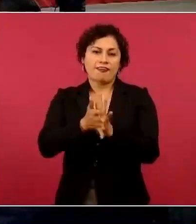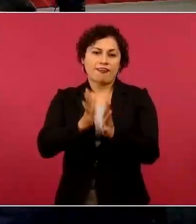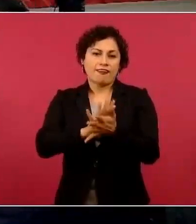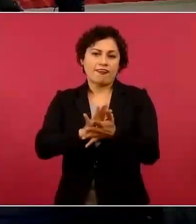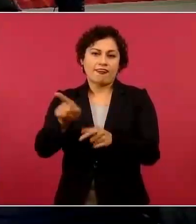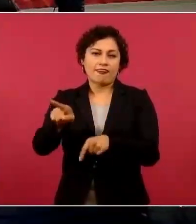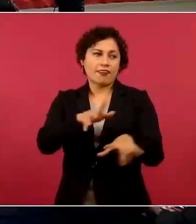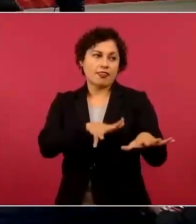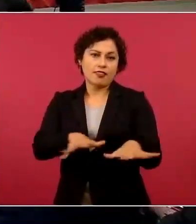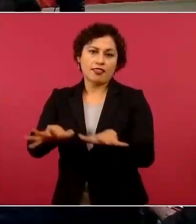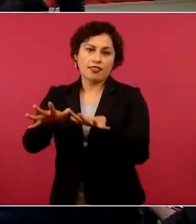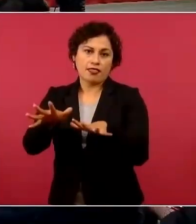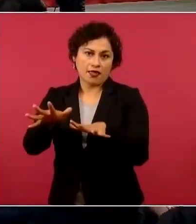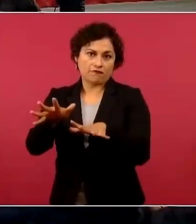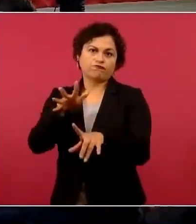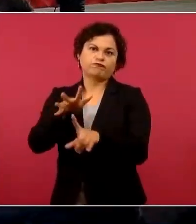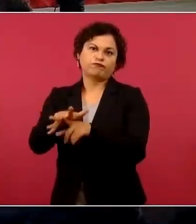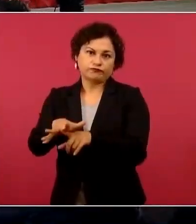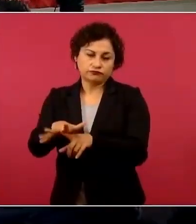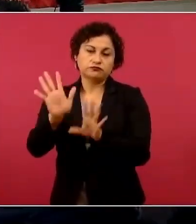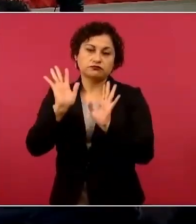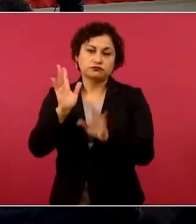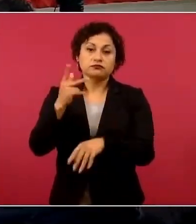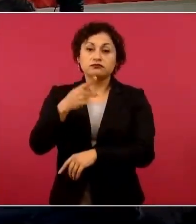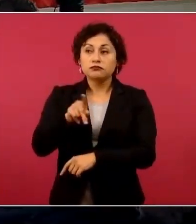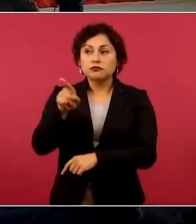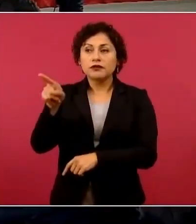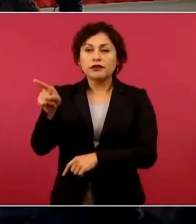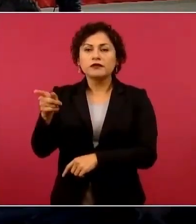mediática. ¿Y cómo va a gobernar?